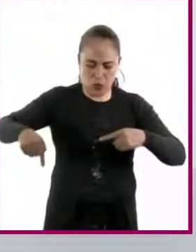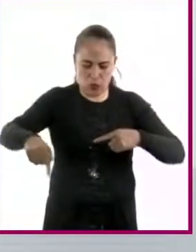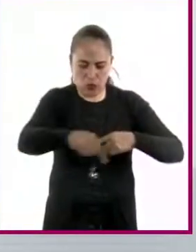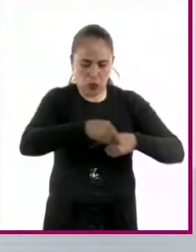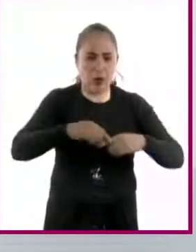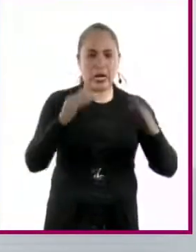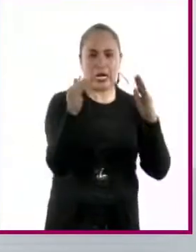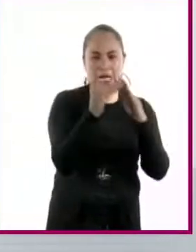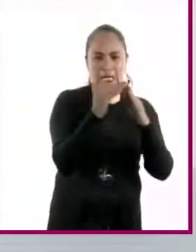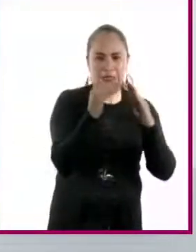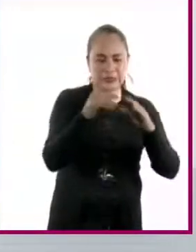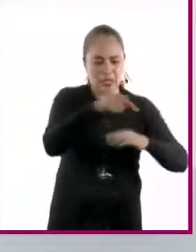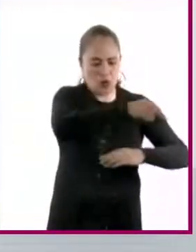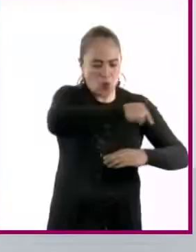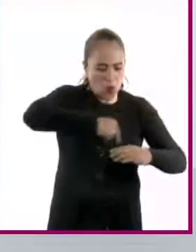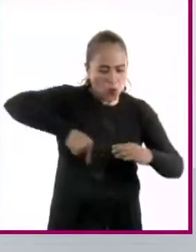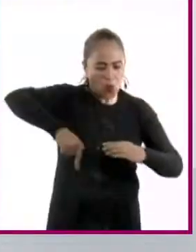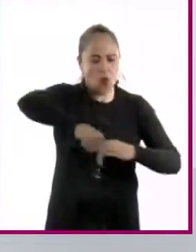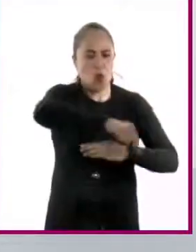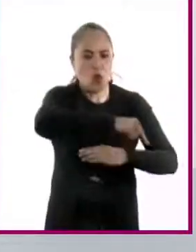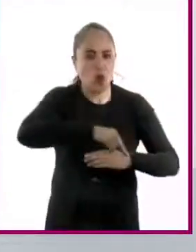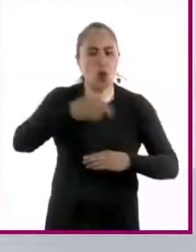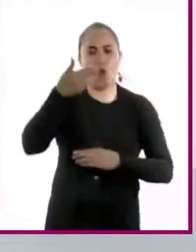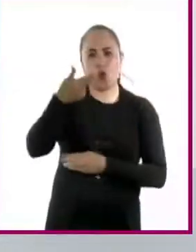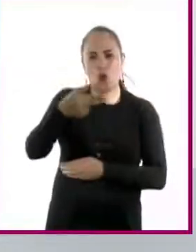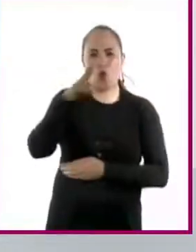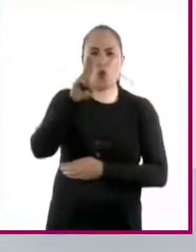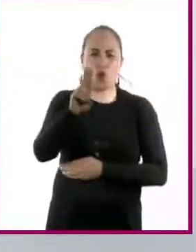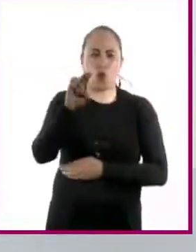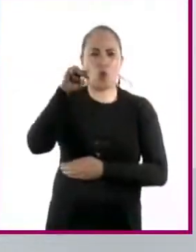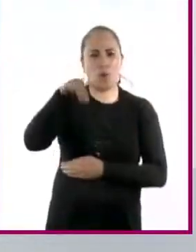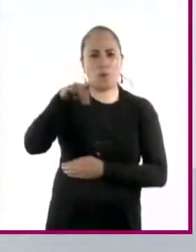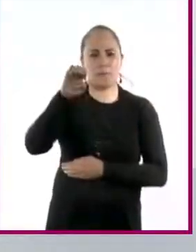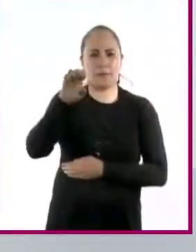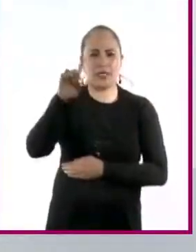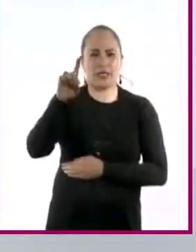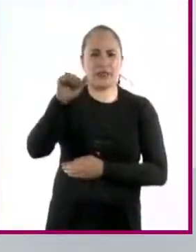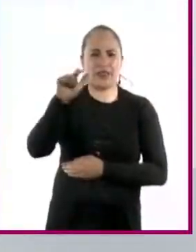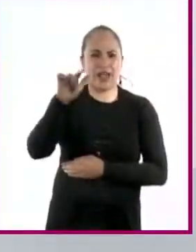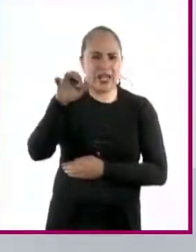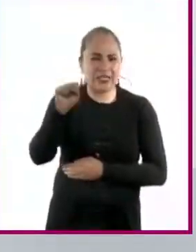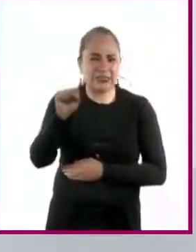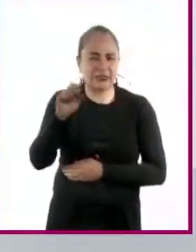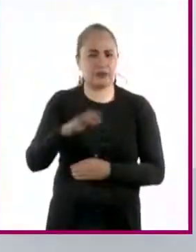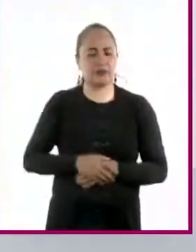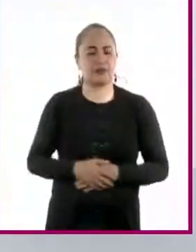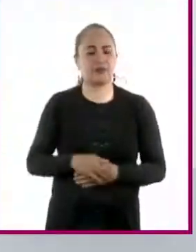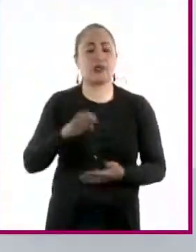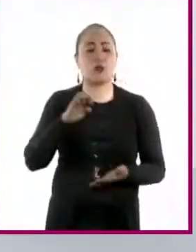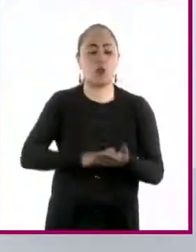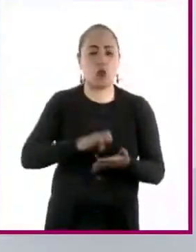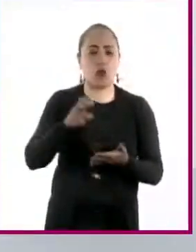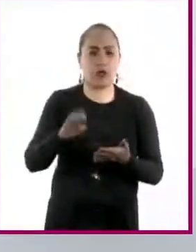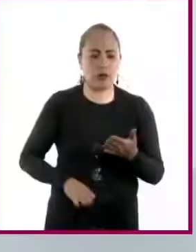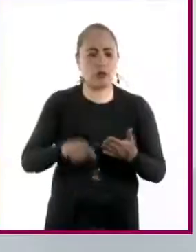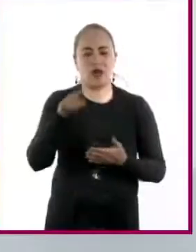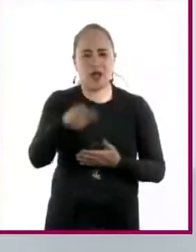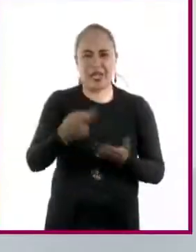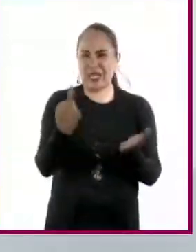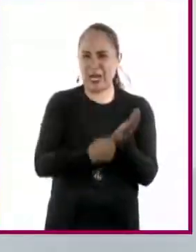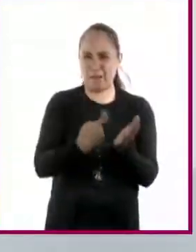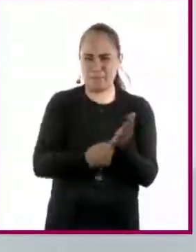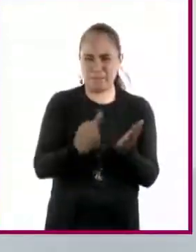casas, hacer humedales alrededor de los centros de cultivo. O el agua, por ejemplo, que le llega a las granjas de camarón,